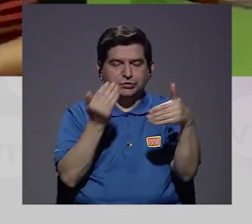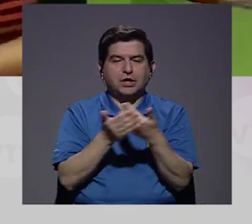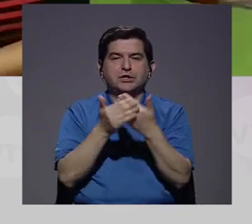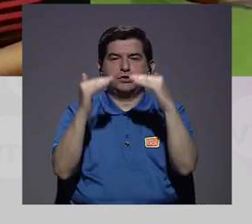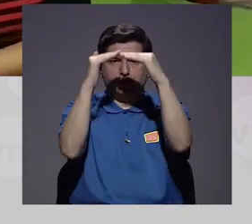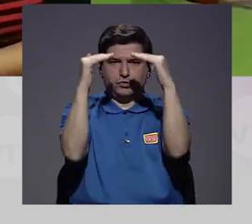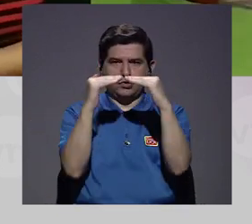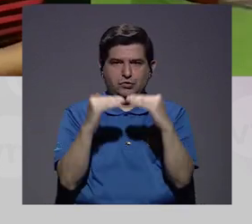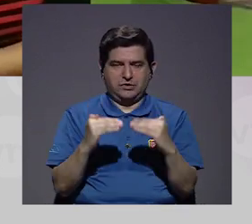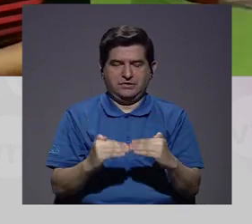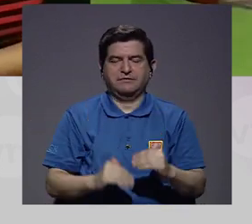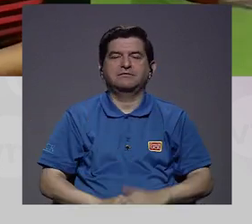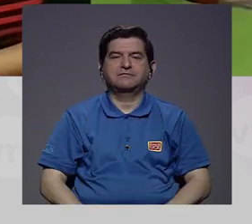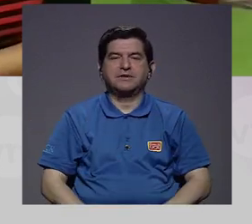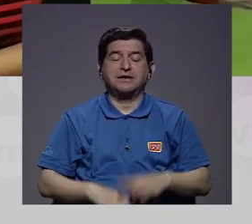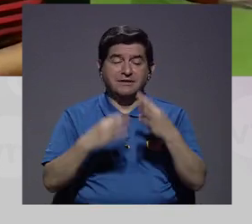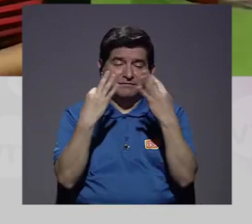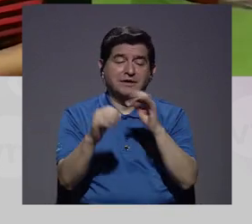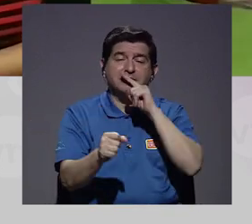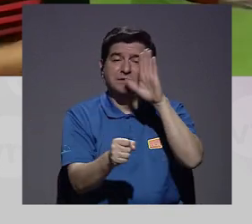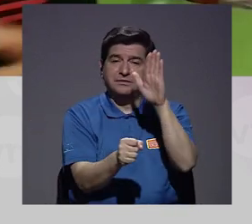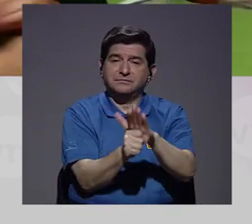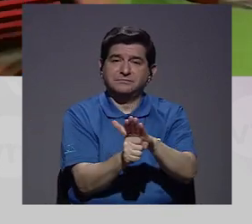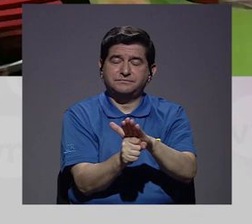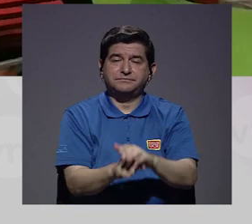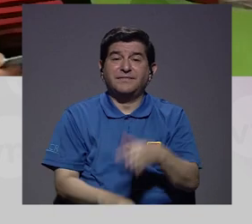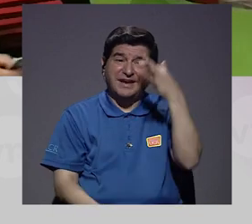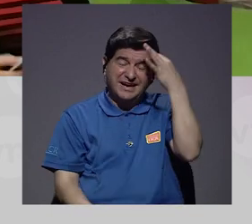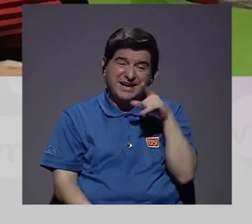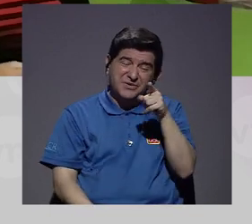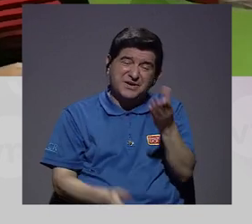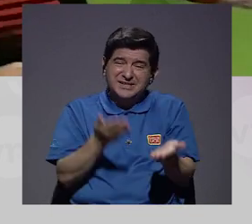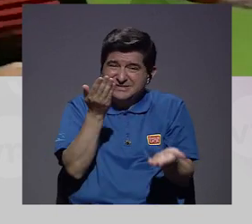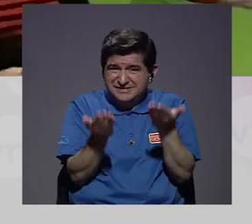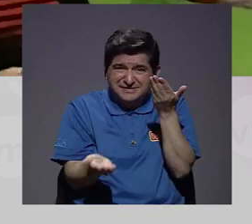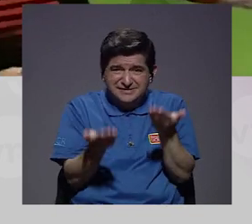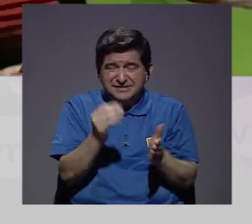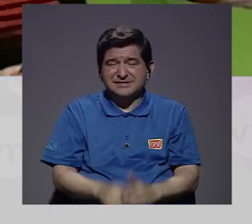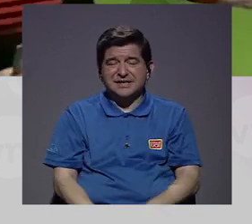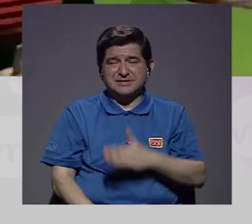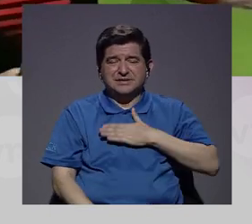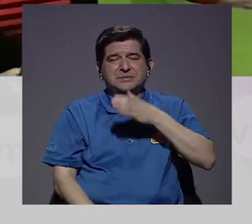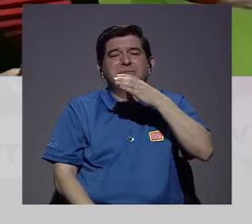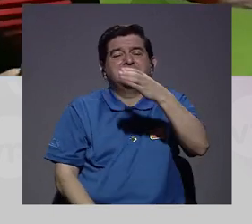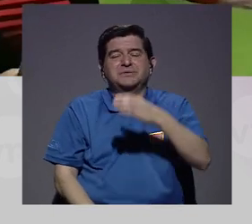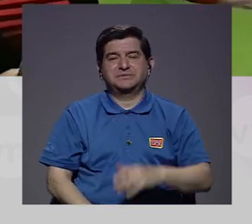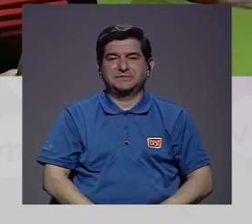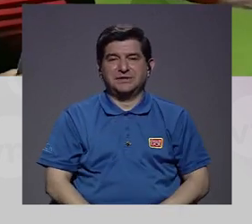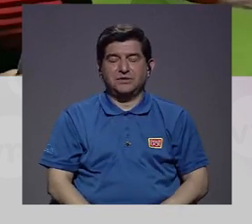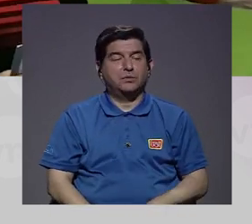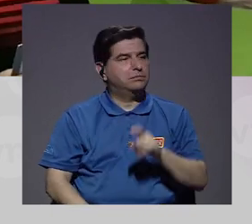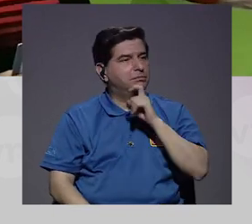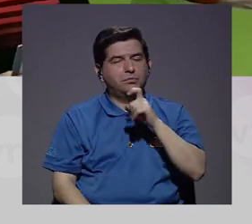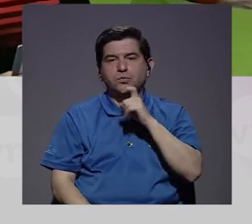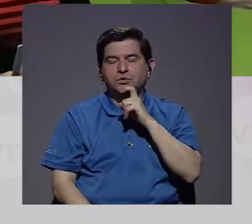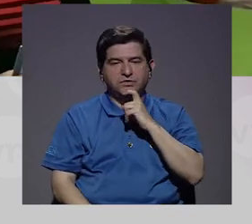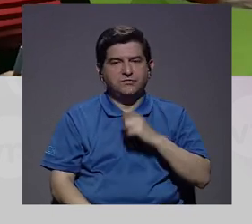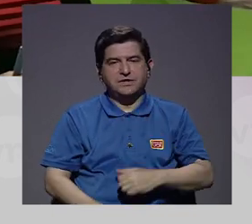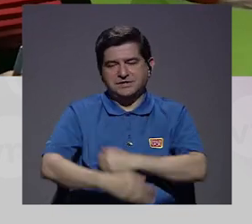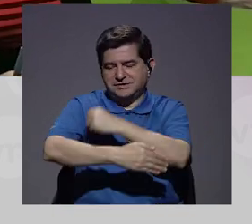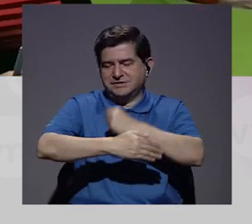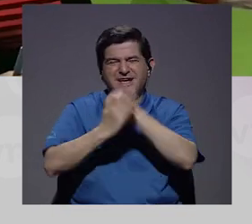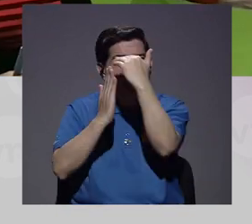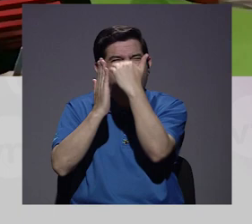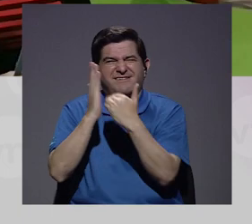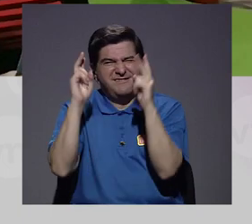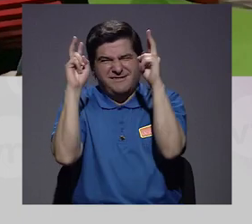todos los niveles en que podamos llevarla a cabo. Creo que por ahí tal vez recomendaría eso por ahora, porque es muy difícil dar